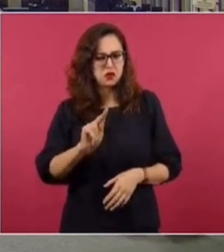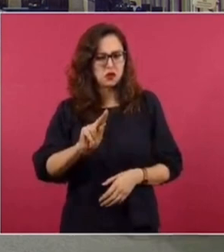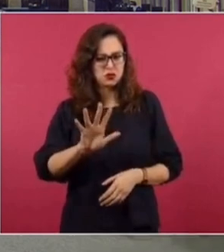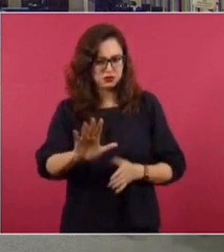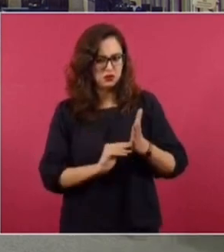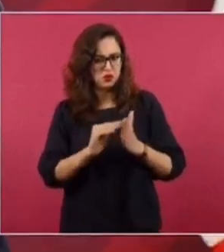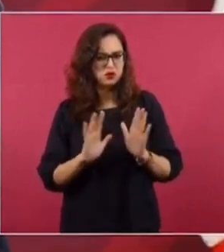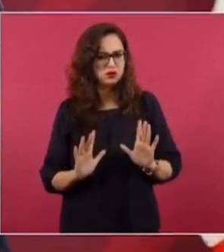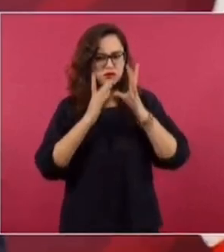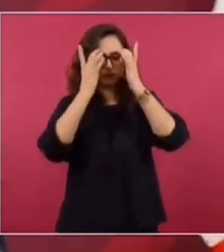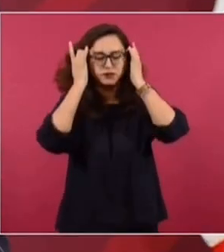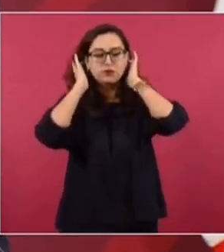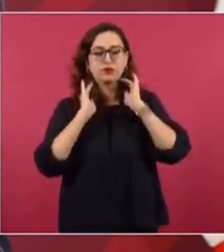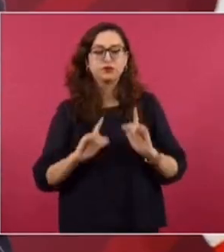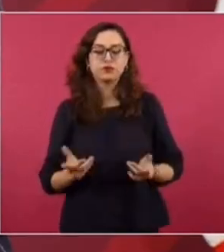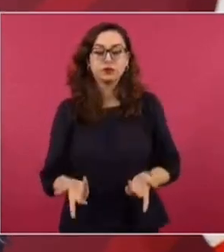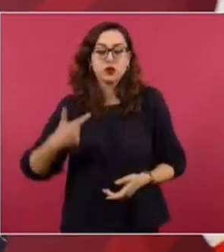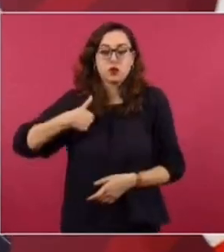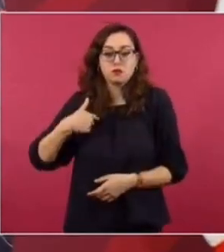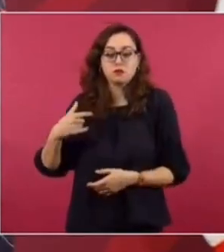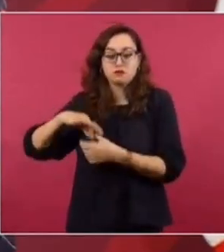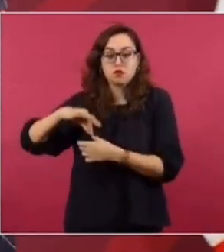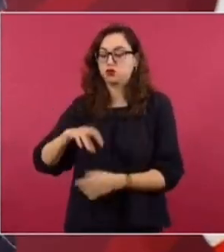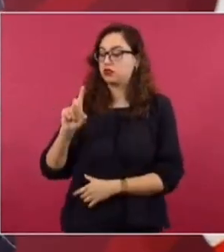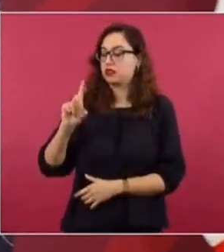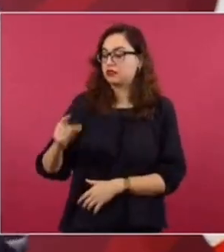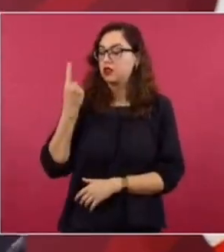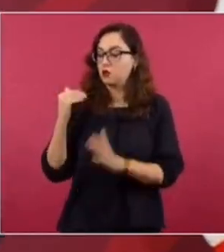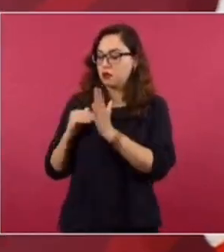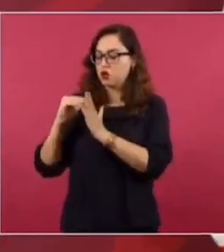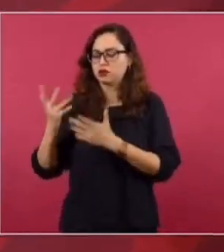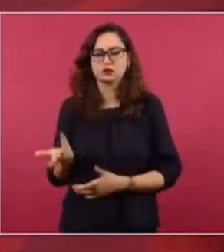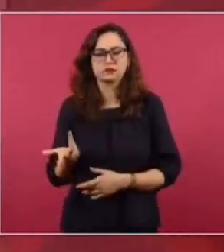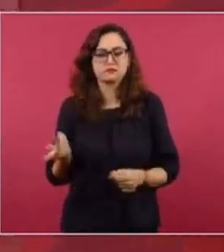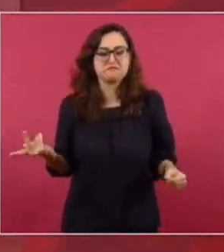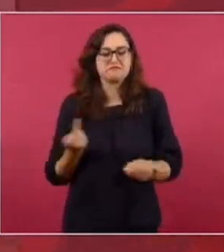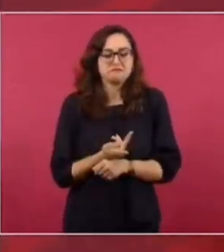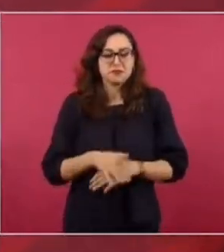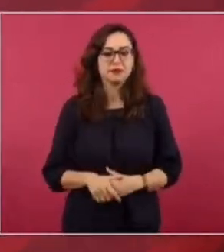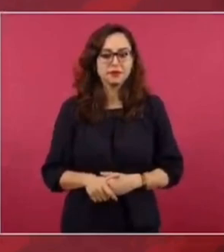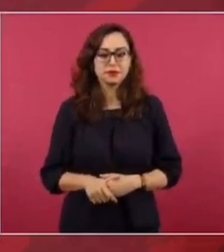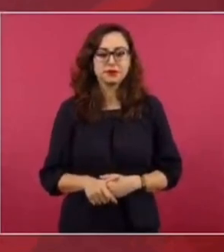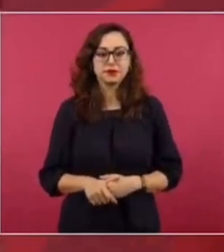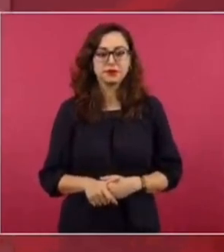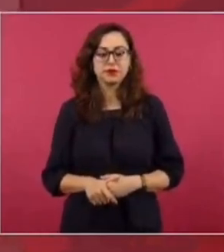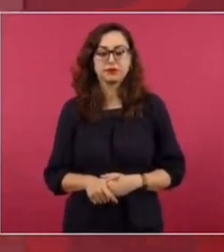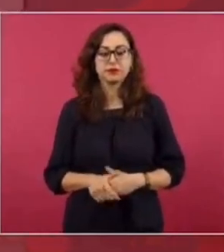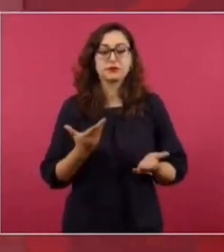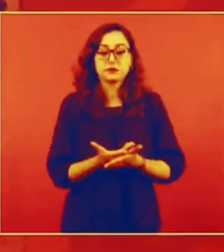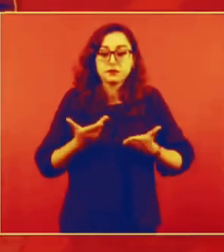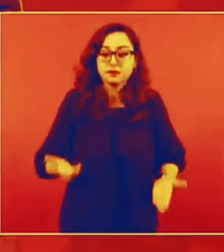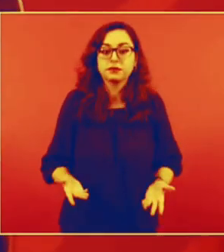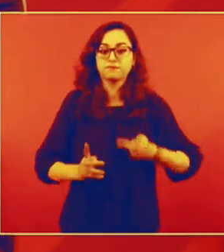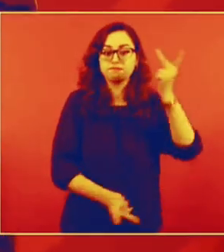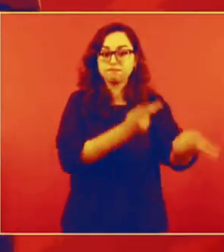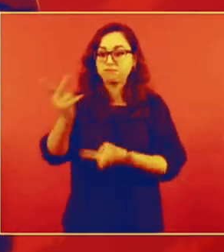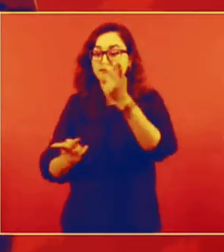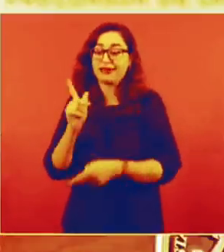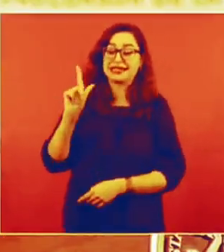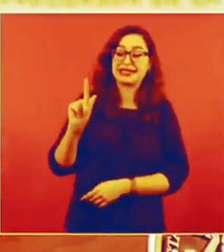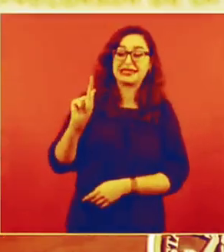votar. Y yo obtuve 31 millones. Bueno, si en la encuesta de consulta, amor, me dan